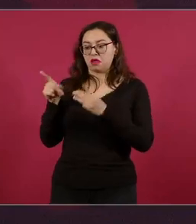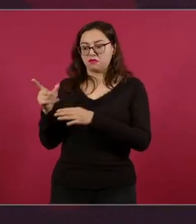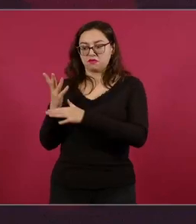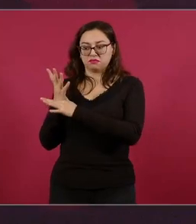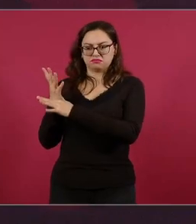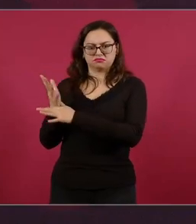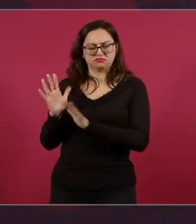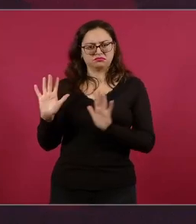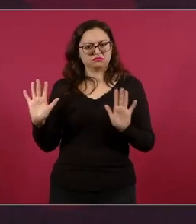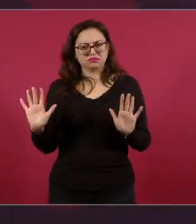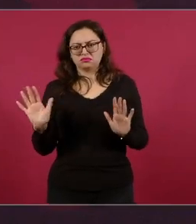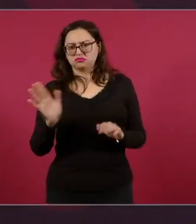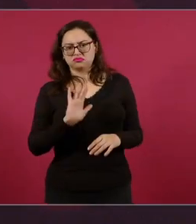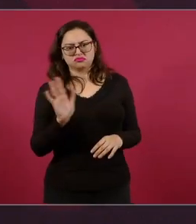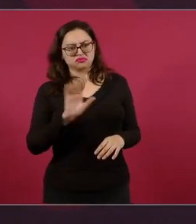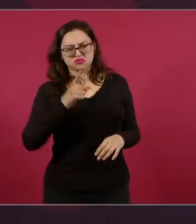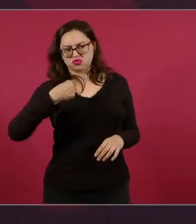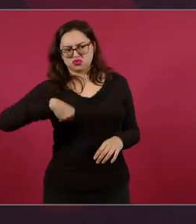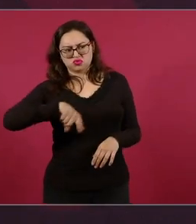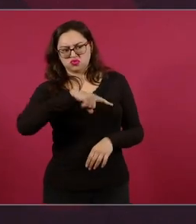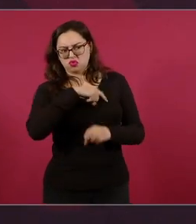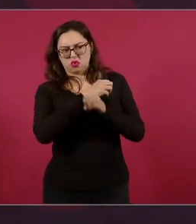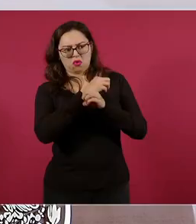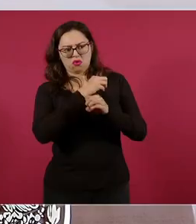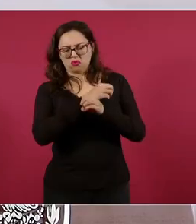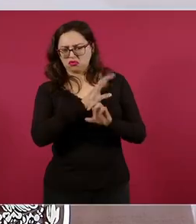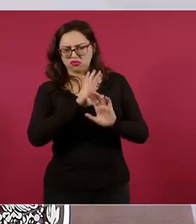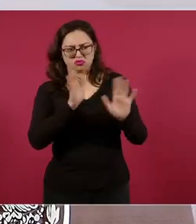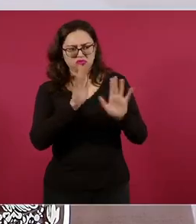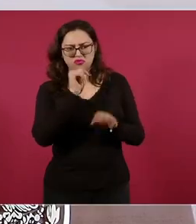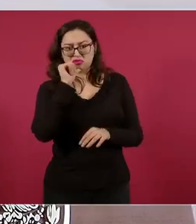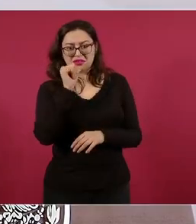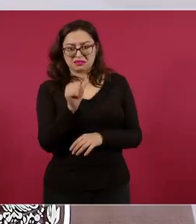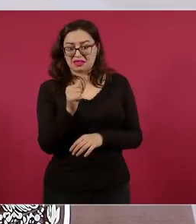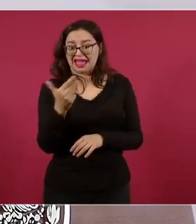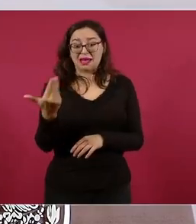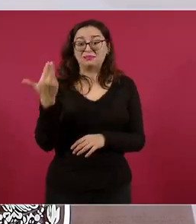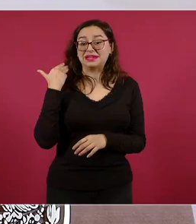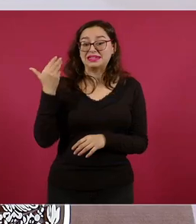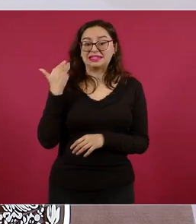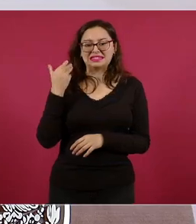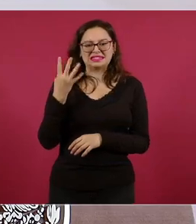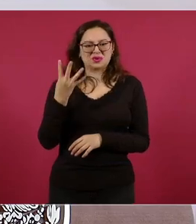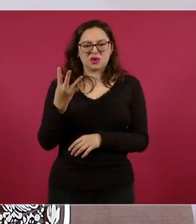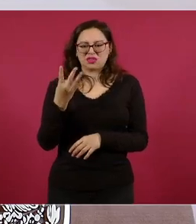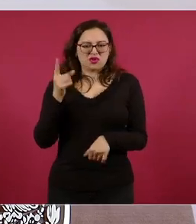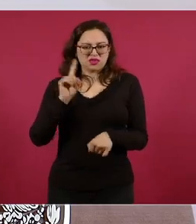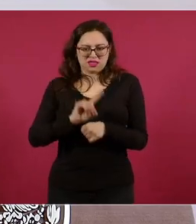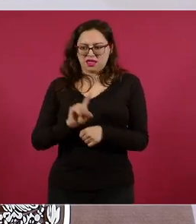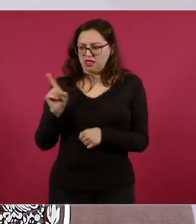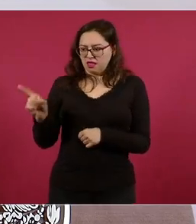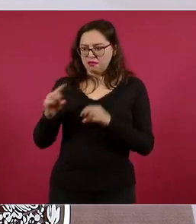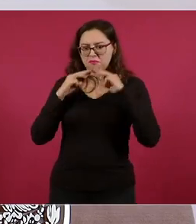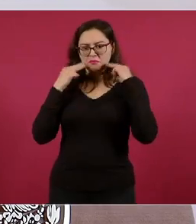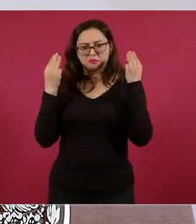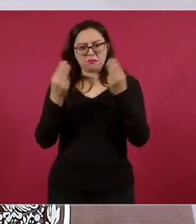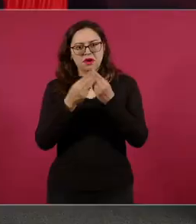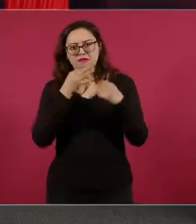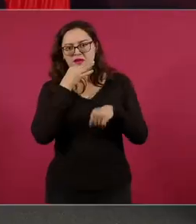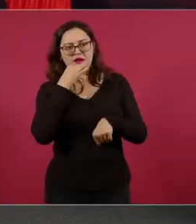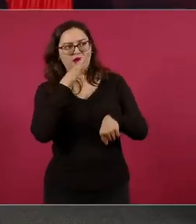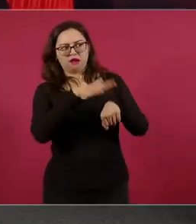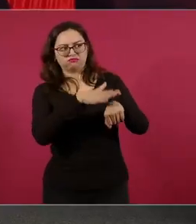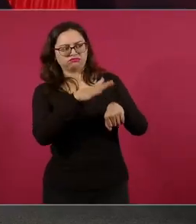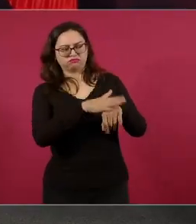actuando con lo de los OXXOs esto hace tres días cuatro días sin